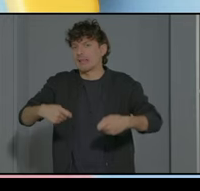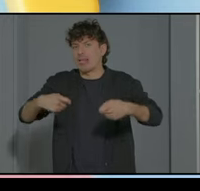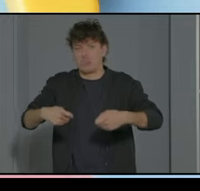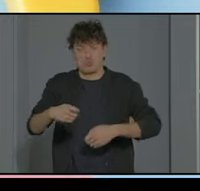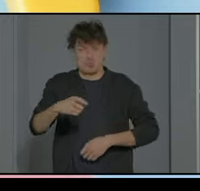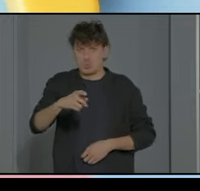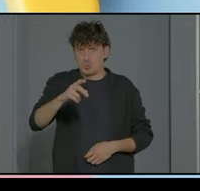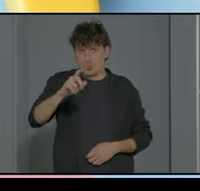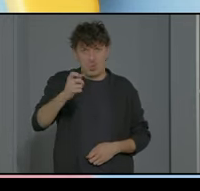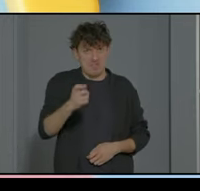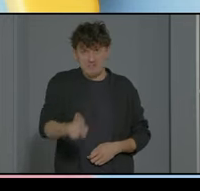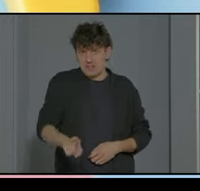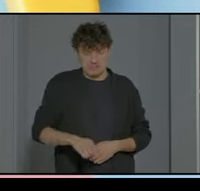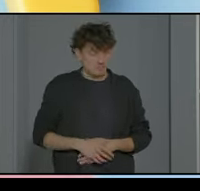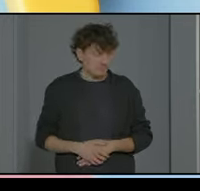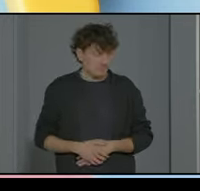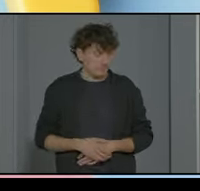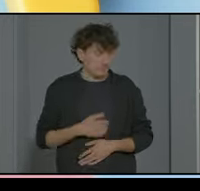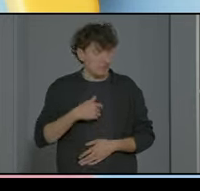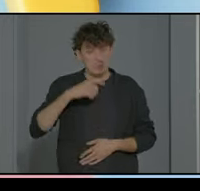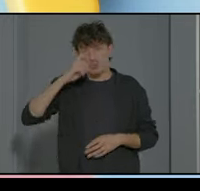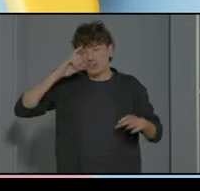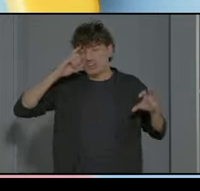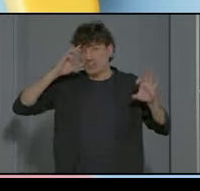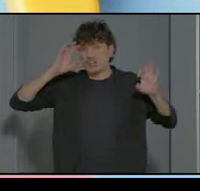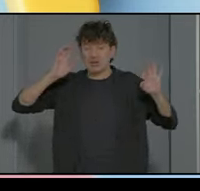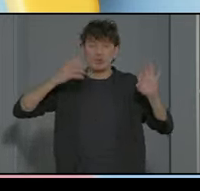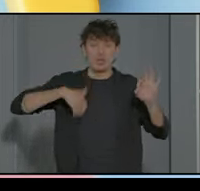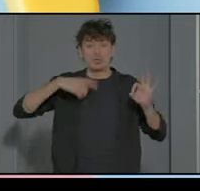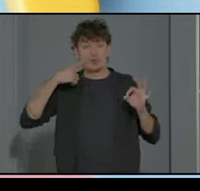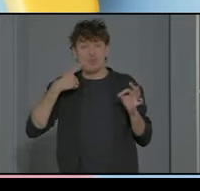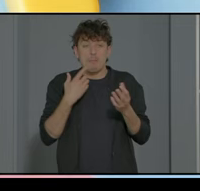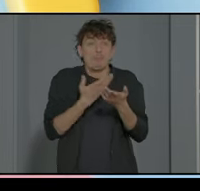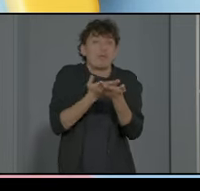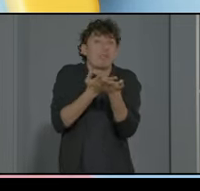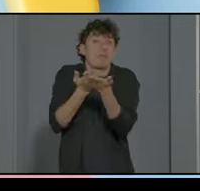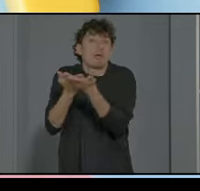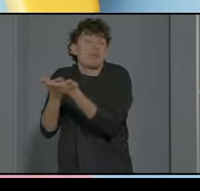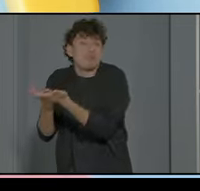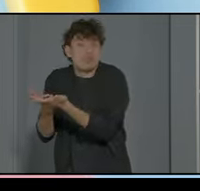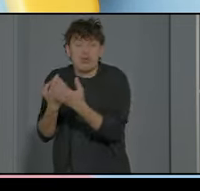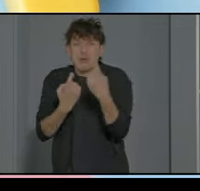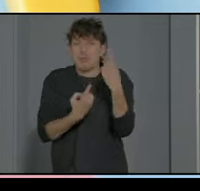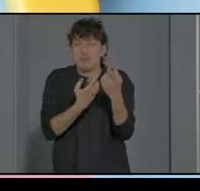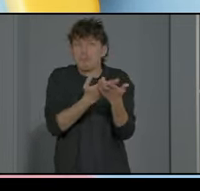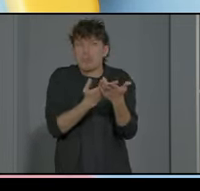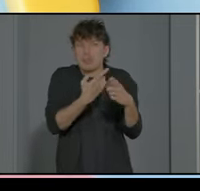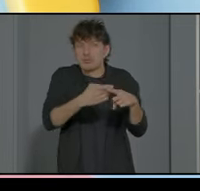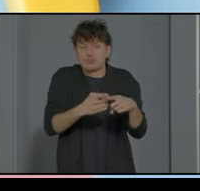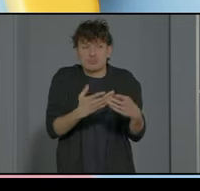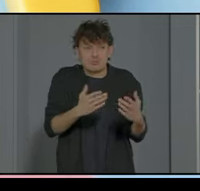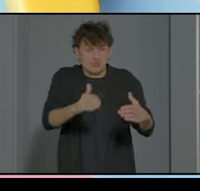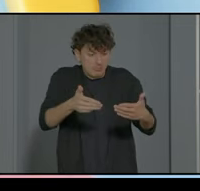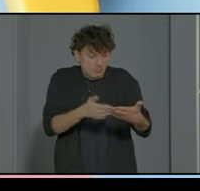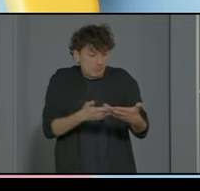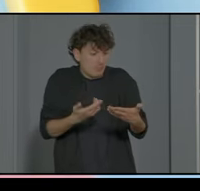que en fin que estamos como acostumbrados a pedir pedir y a lo mejor pedimos cosas que no son que